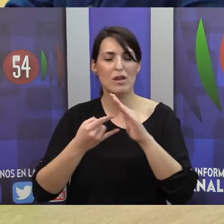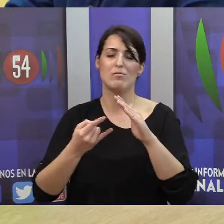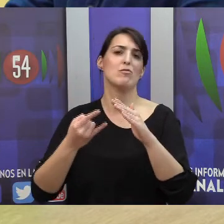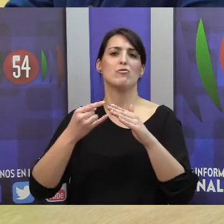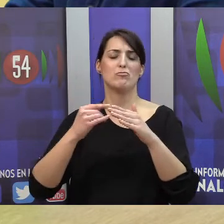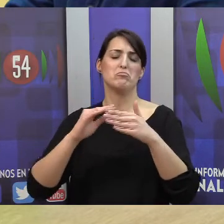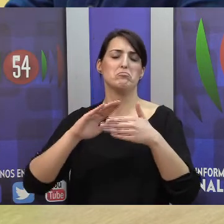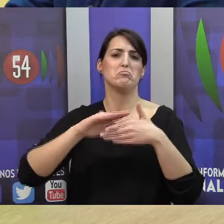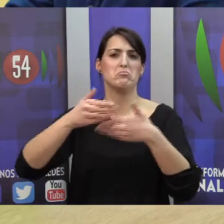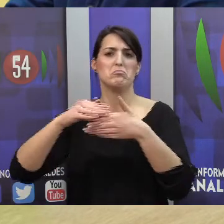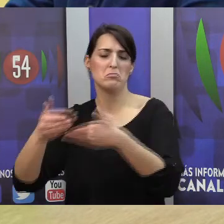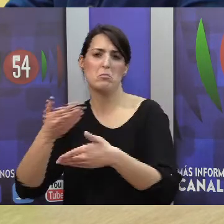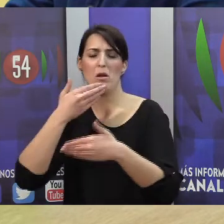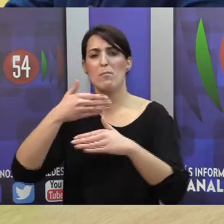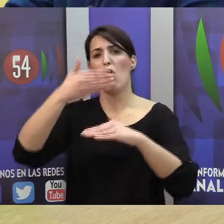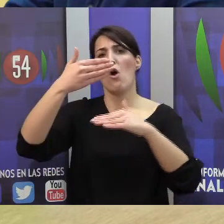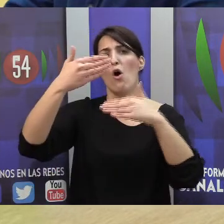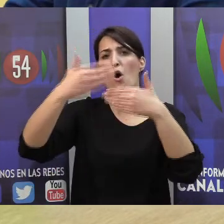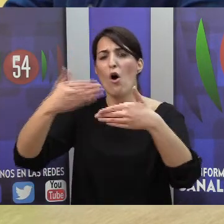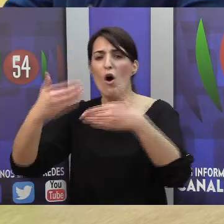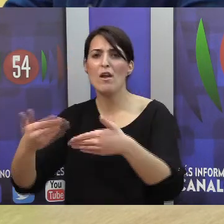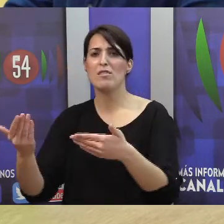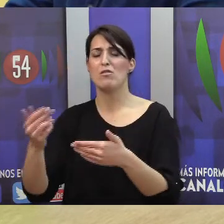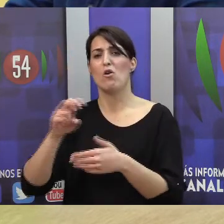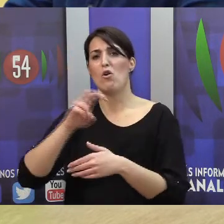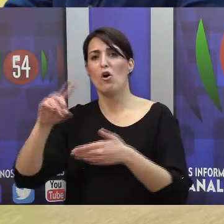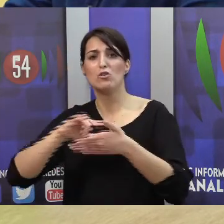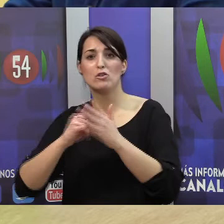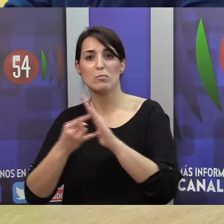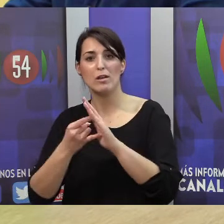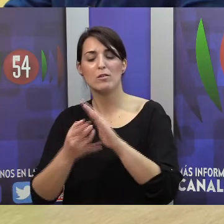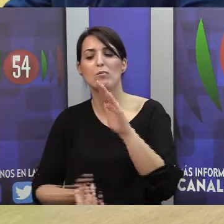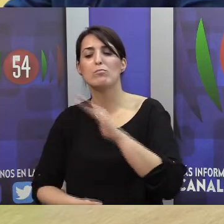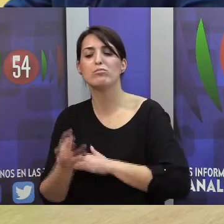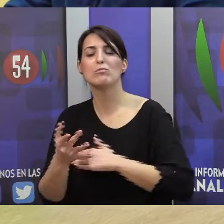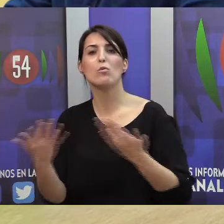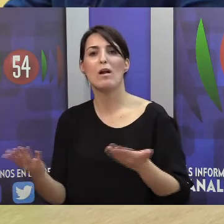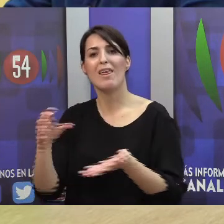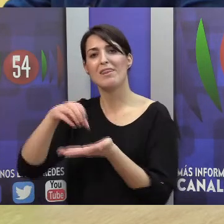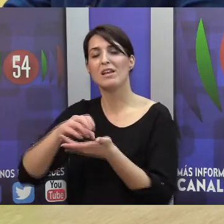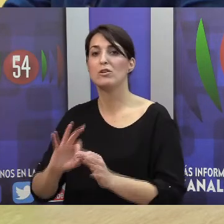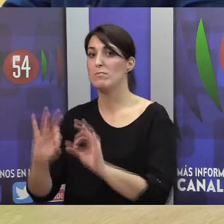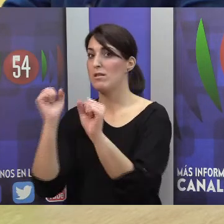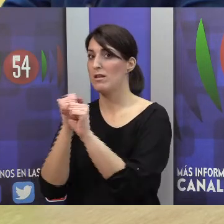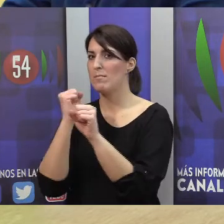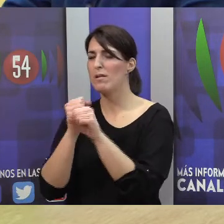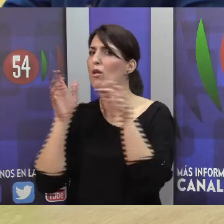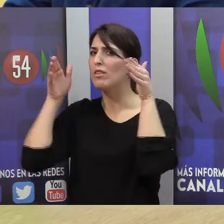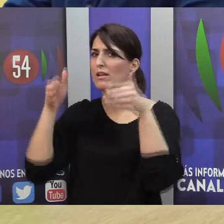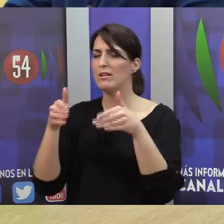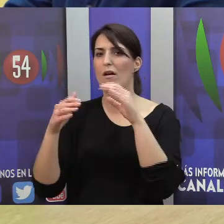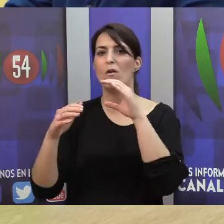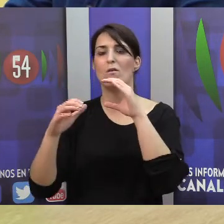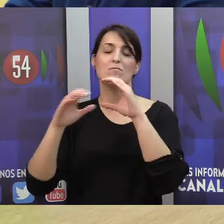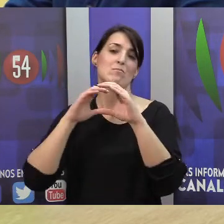del Equal y demás, se creó un centro especial de empleo dedicado precisamente a la accesibilidad audiovisual,